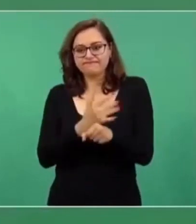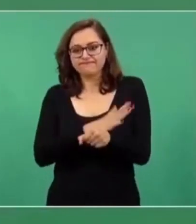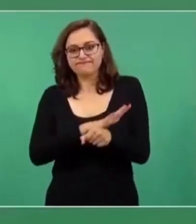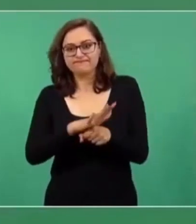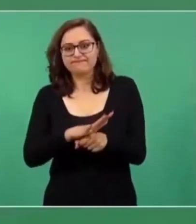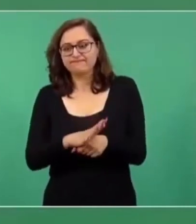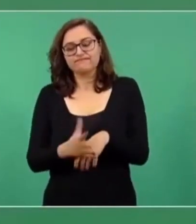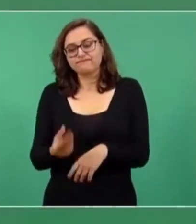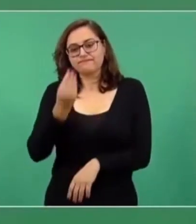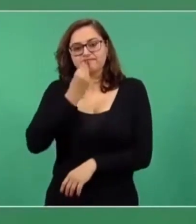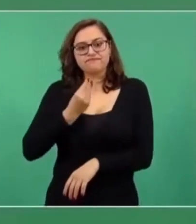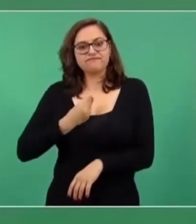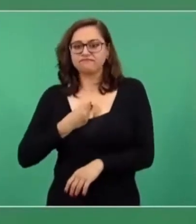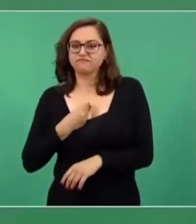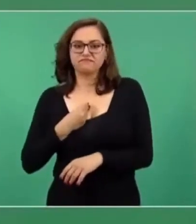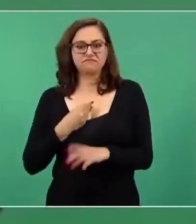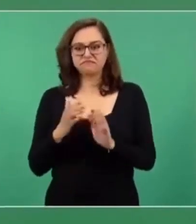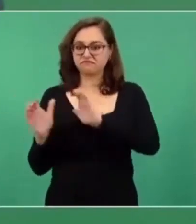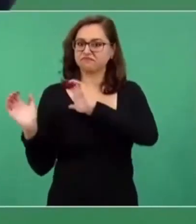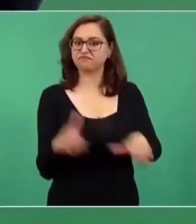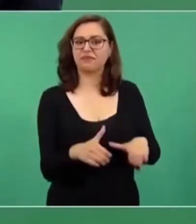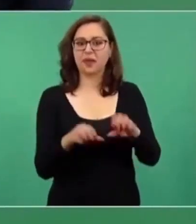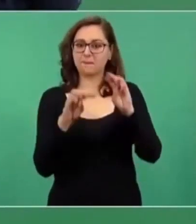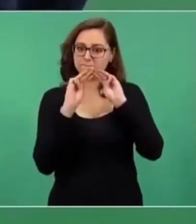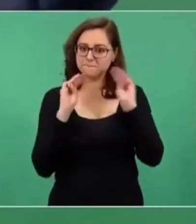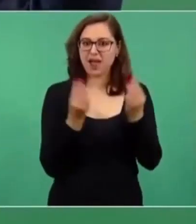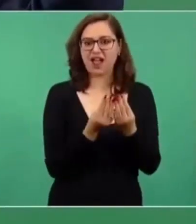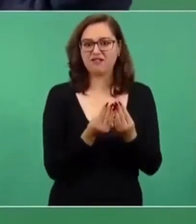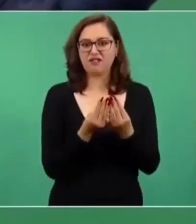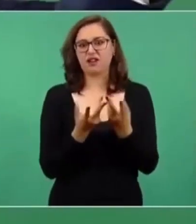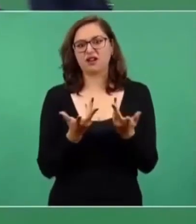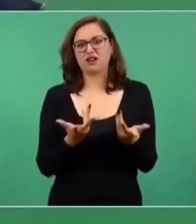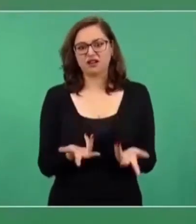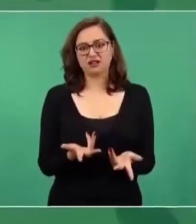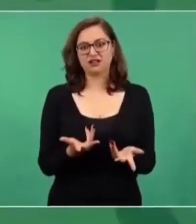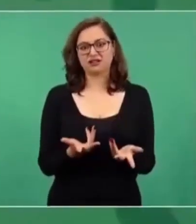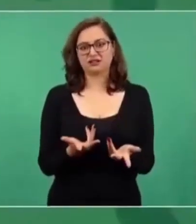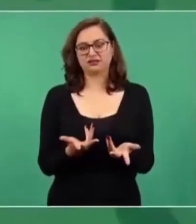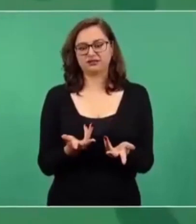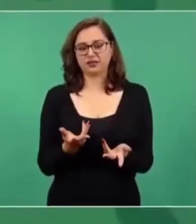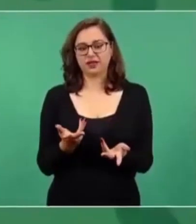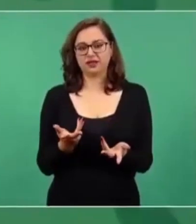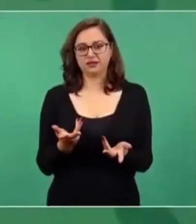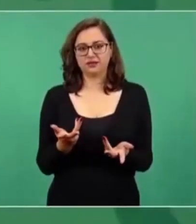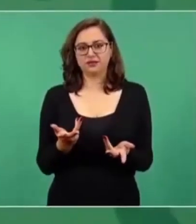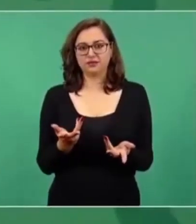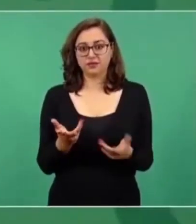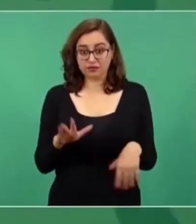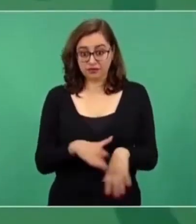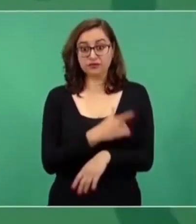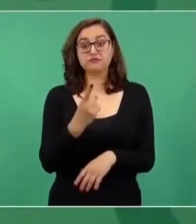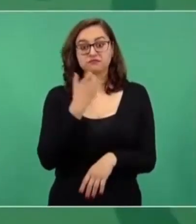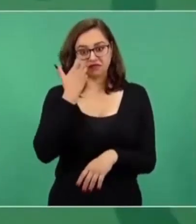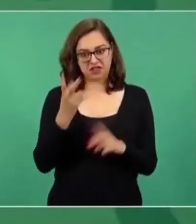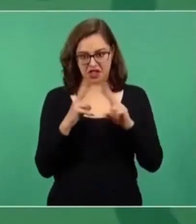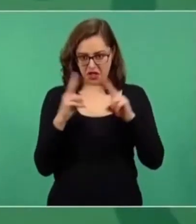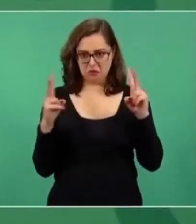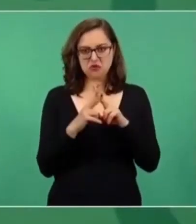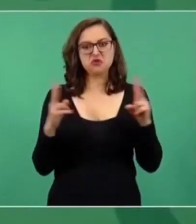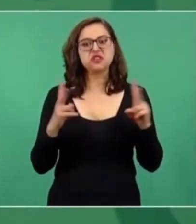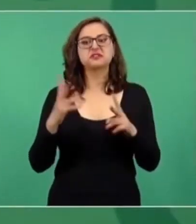antisociales por la Cheyenne APA,